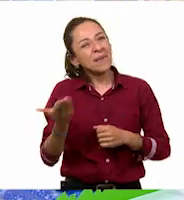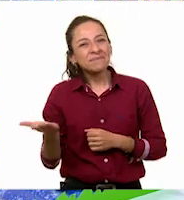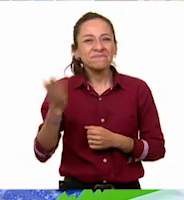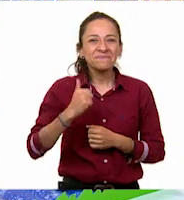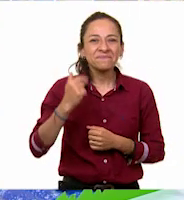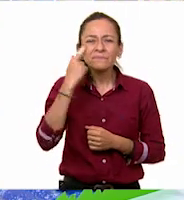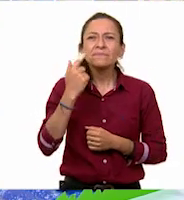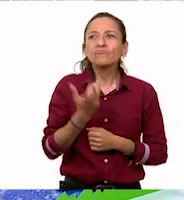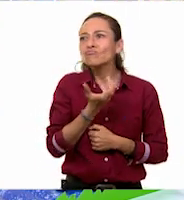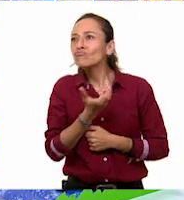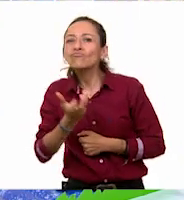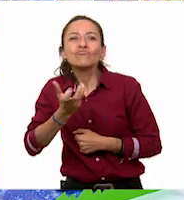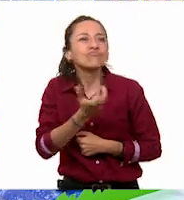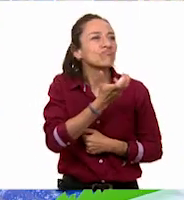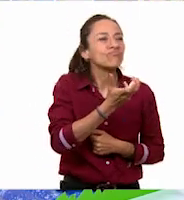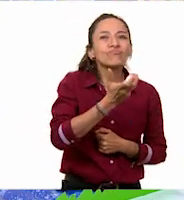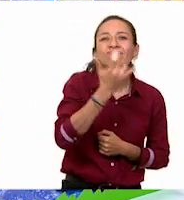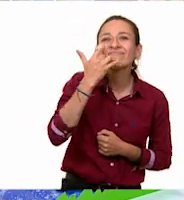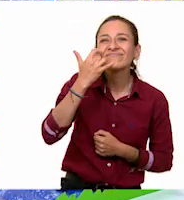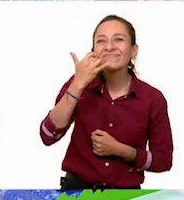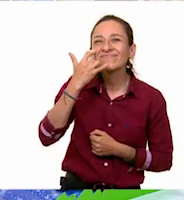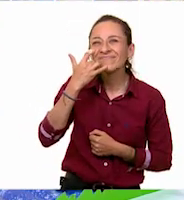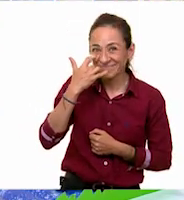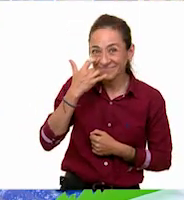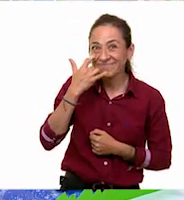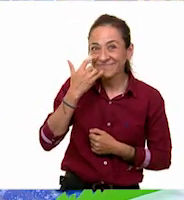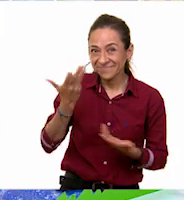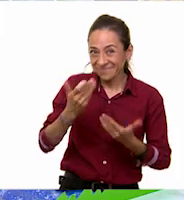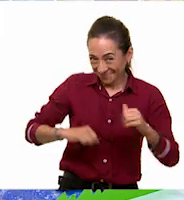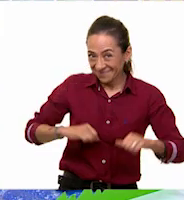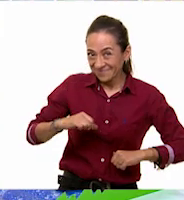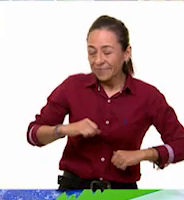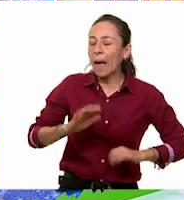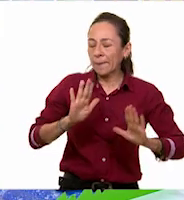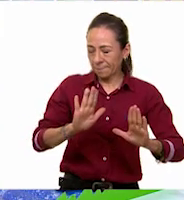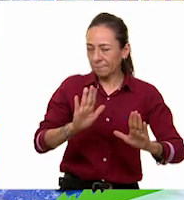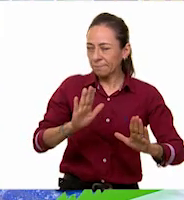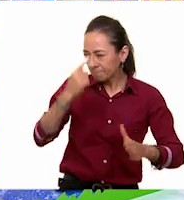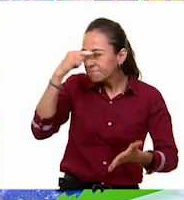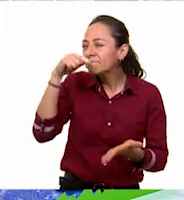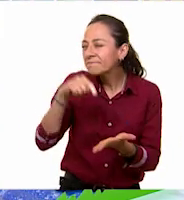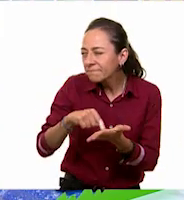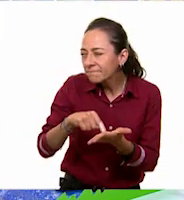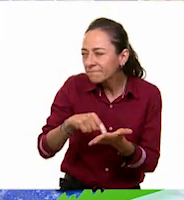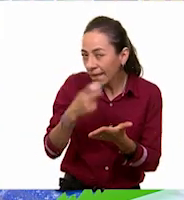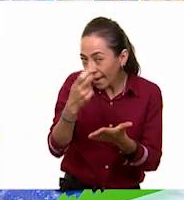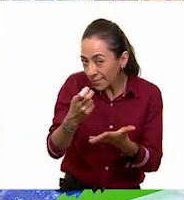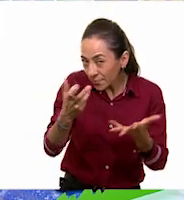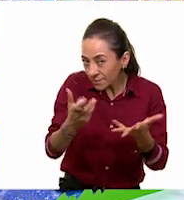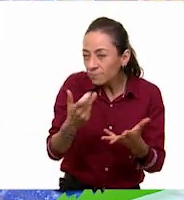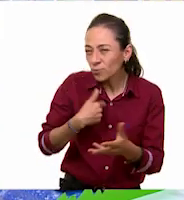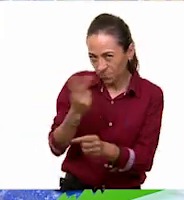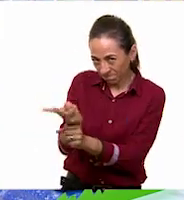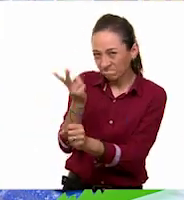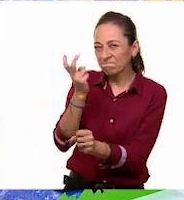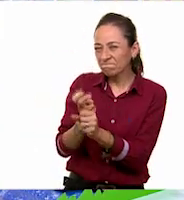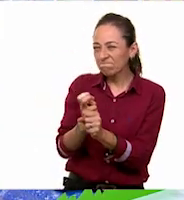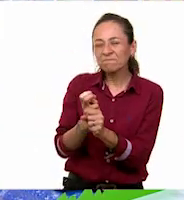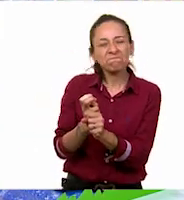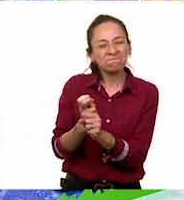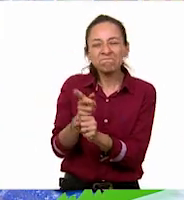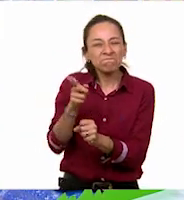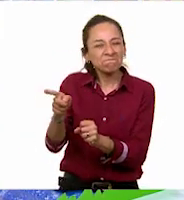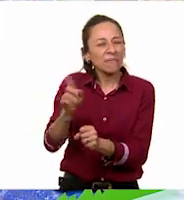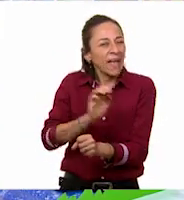Y para ello, ¿qué creen? Voy a invitar a alguien muy especial para que sea nuestra primer visitante